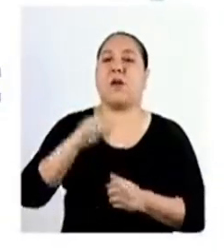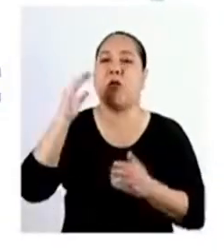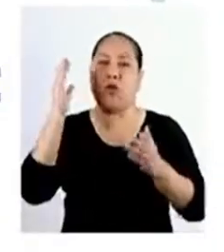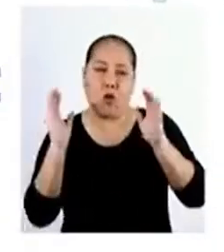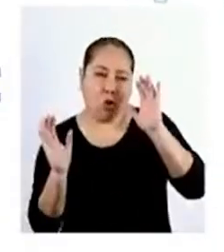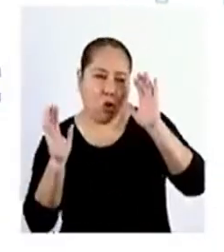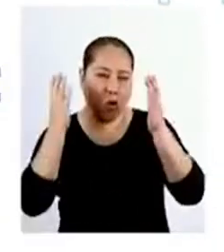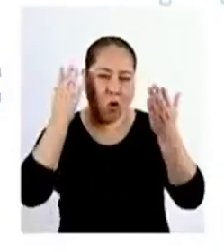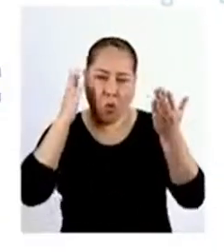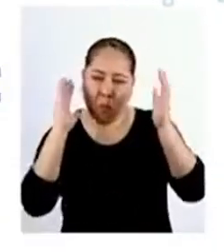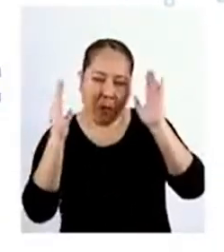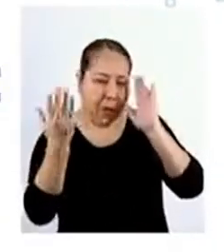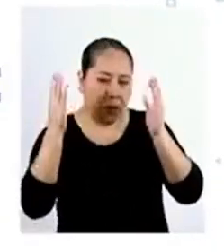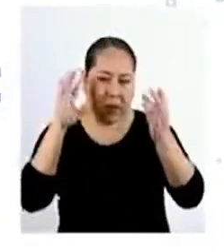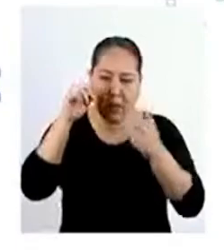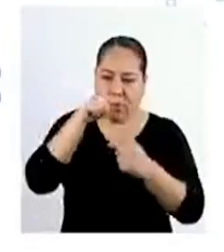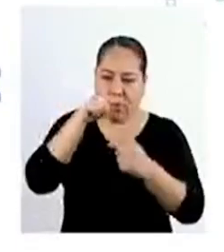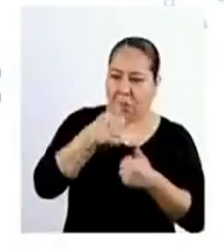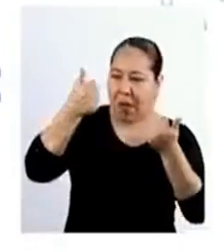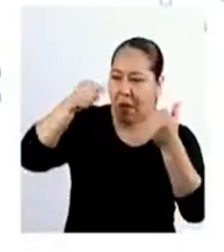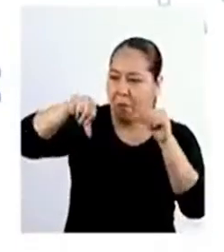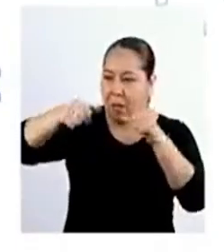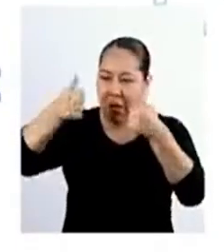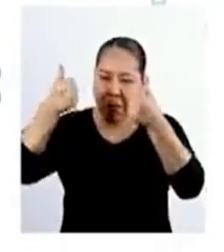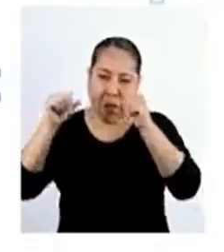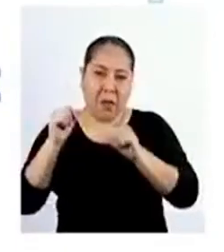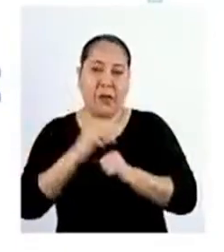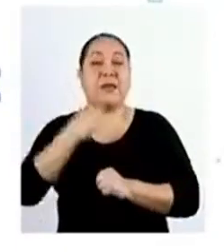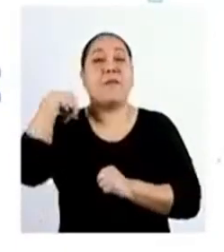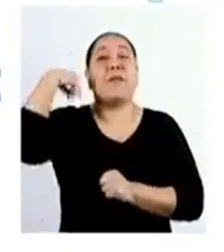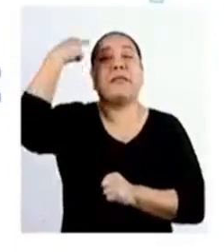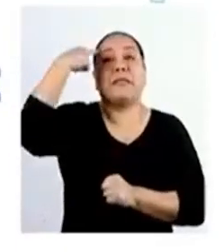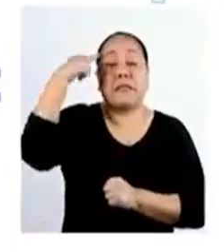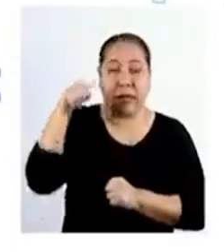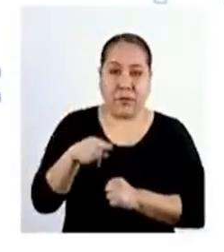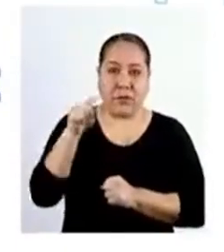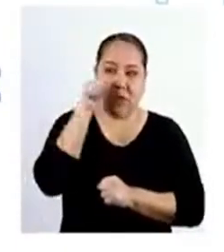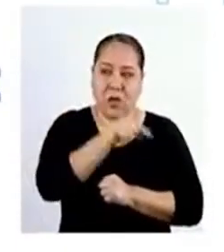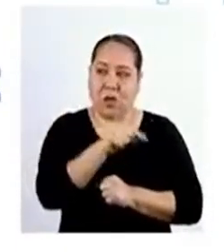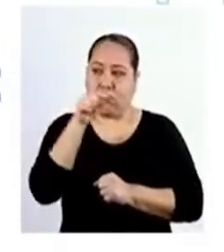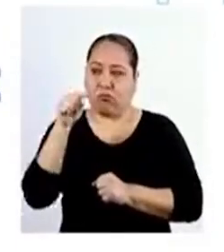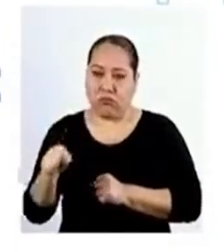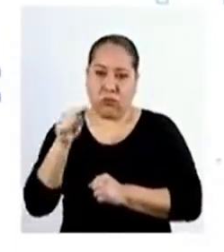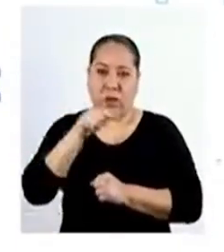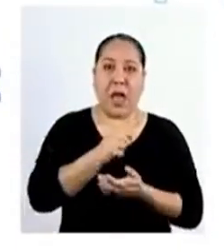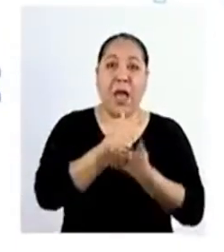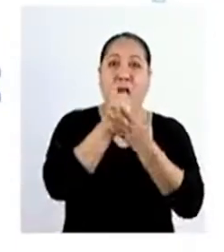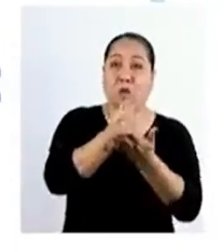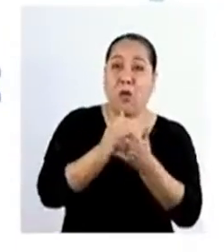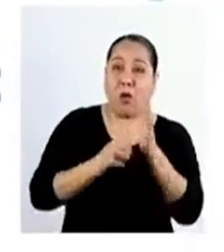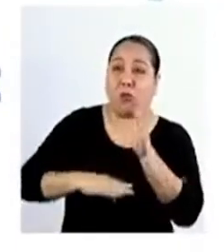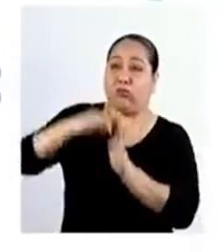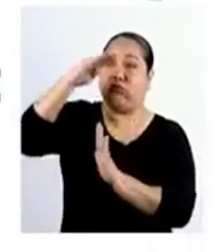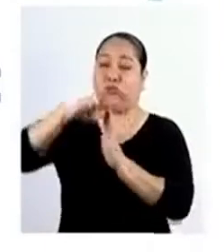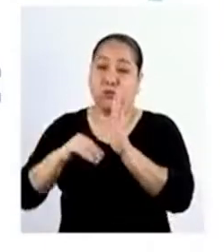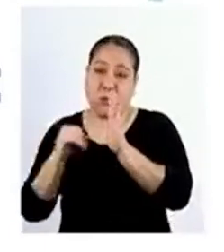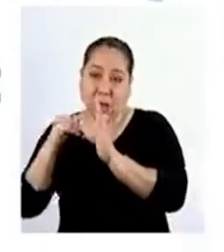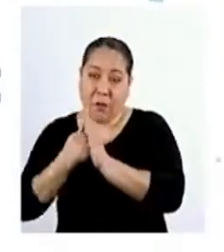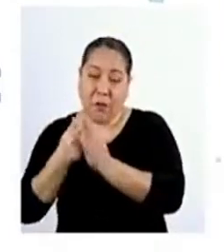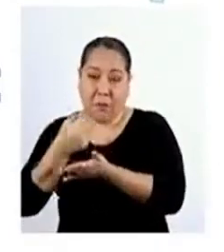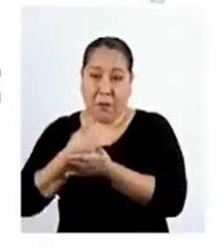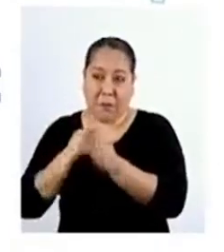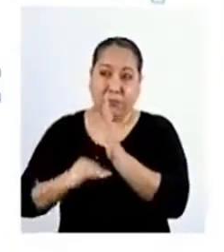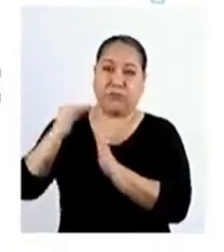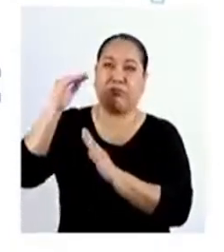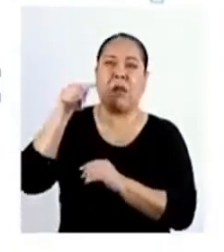comparamos los beneficios y costos Si consideramos que una opción El beneficio es mayor que el costo